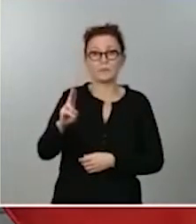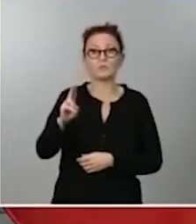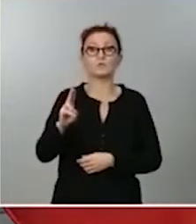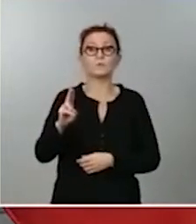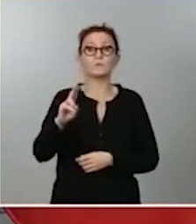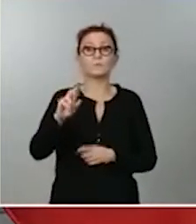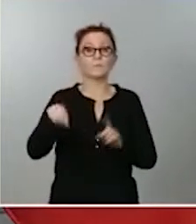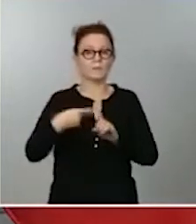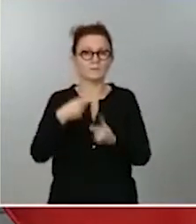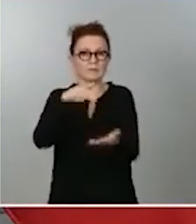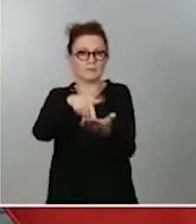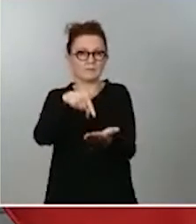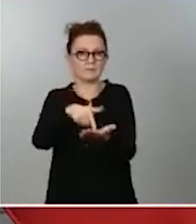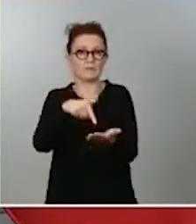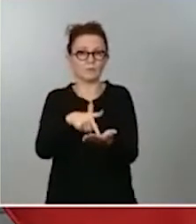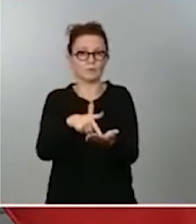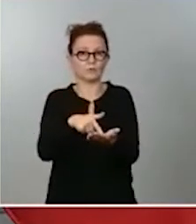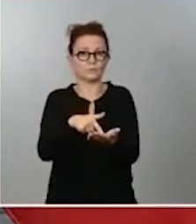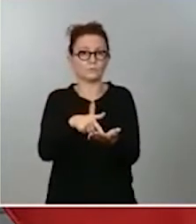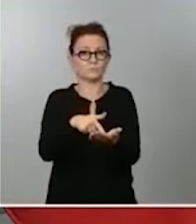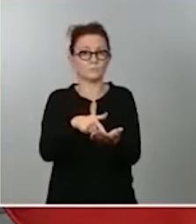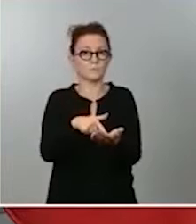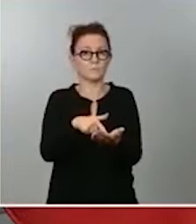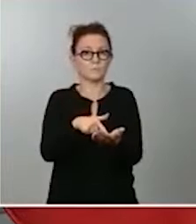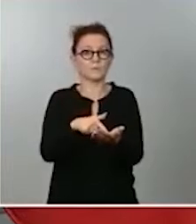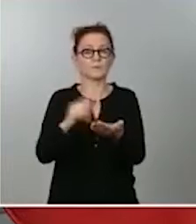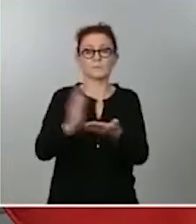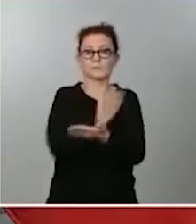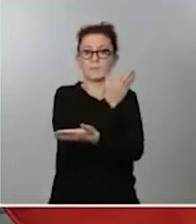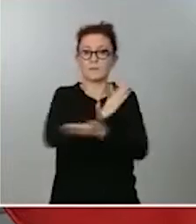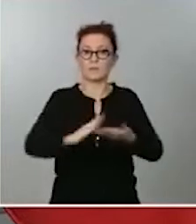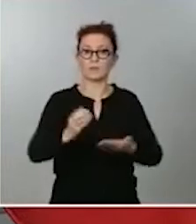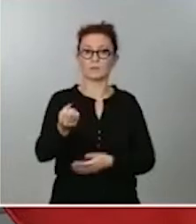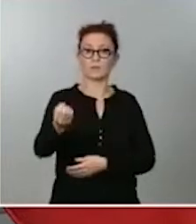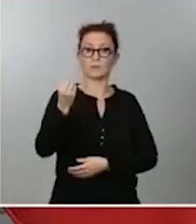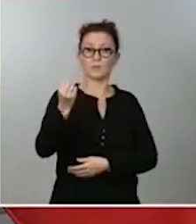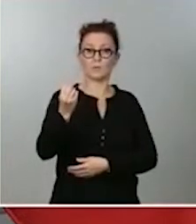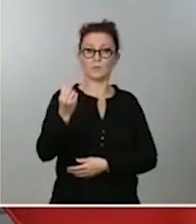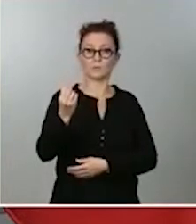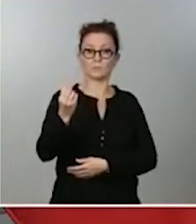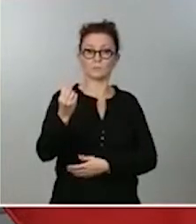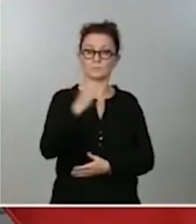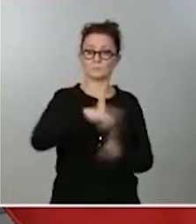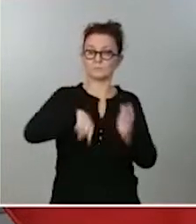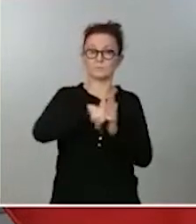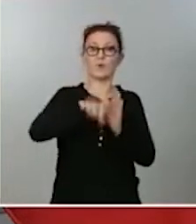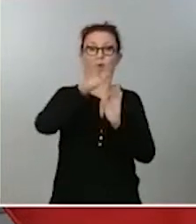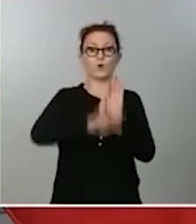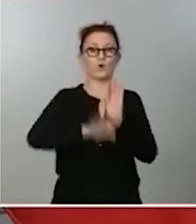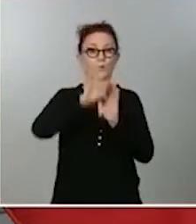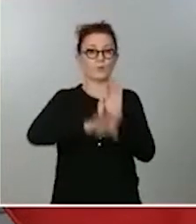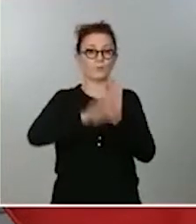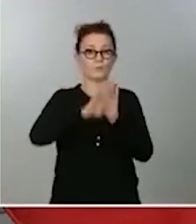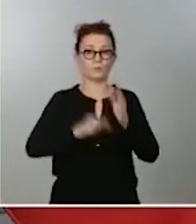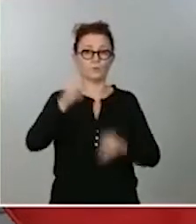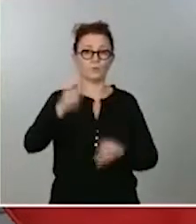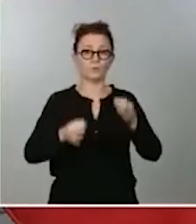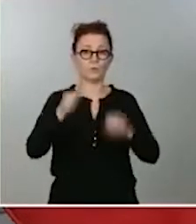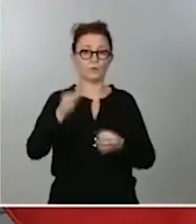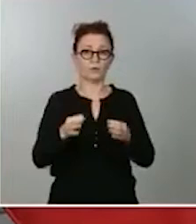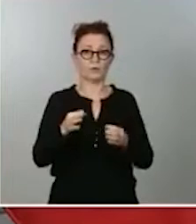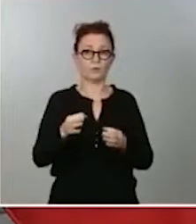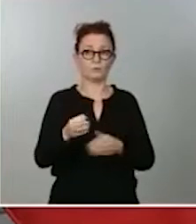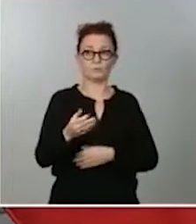las actuaciones del Ejecutivo, la separación de poderes que marca nuestro ordenamiento jurídico y, por tanto, ni ha sido ni será